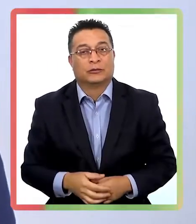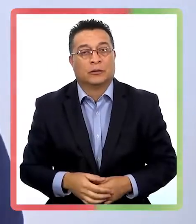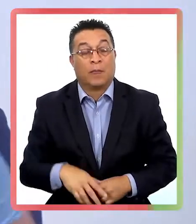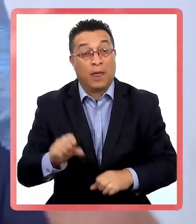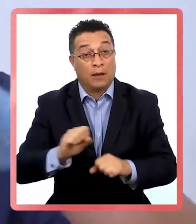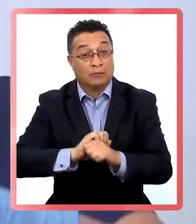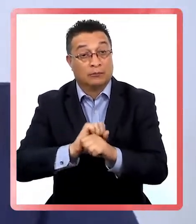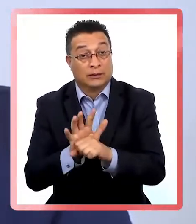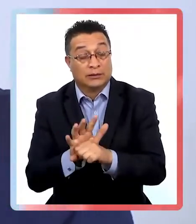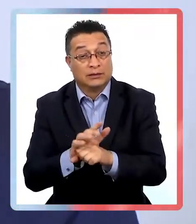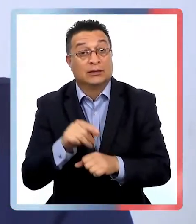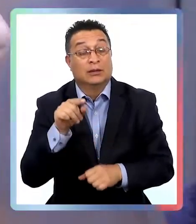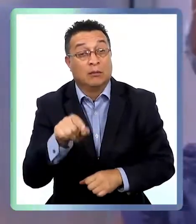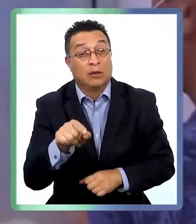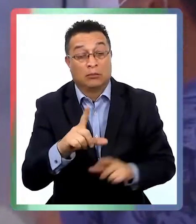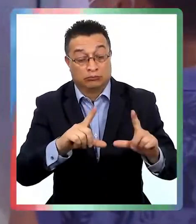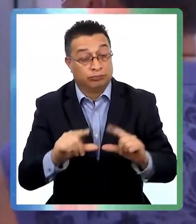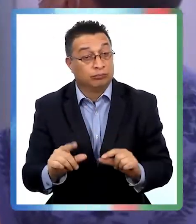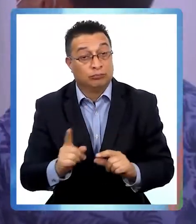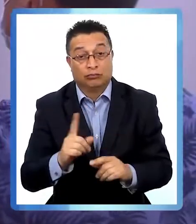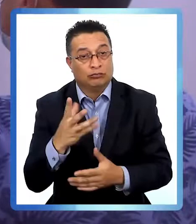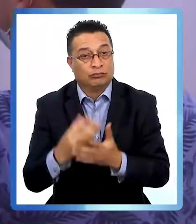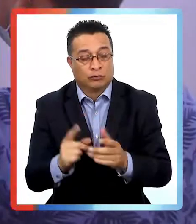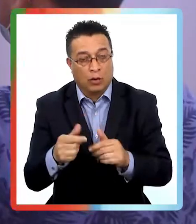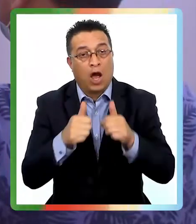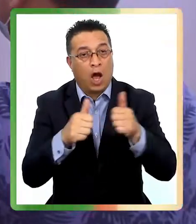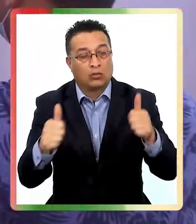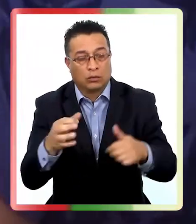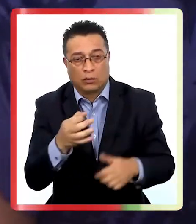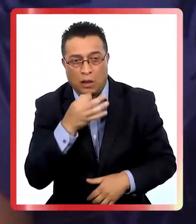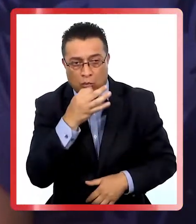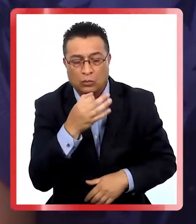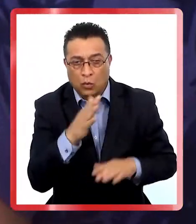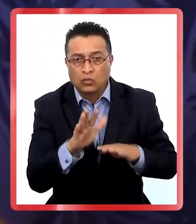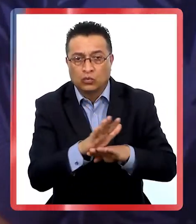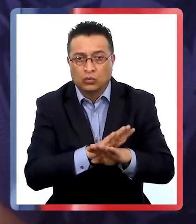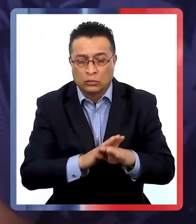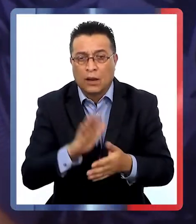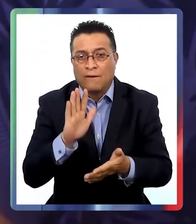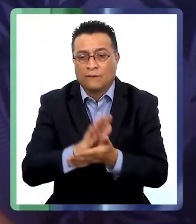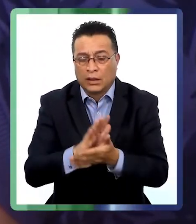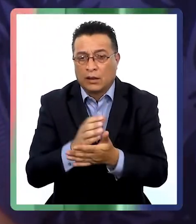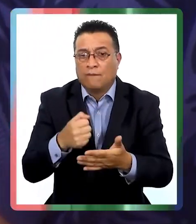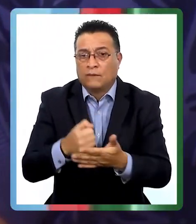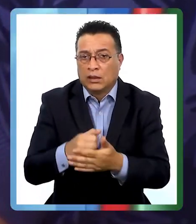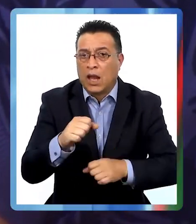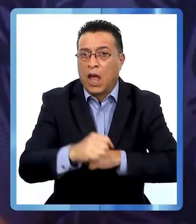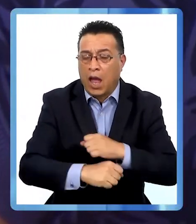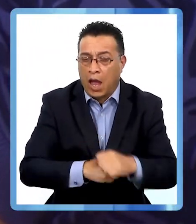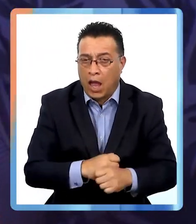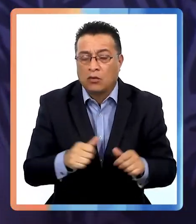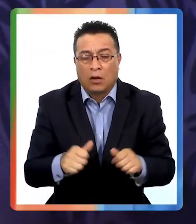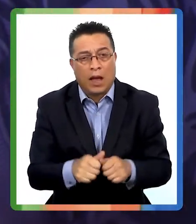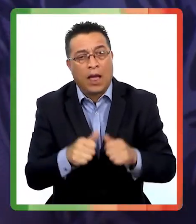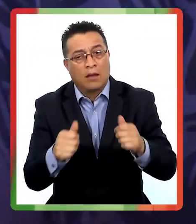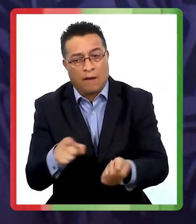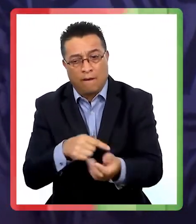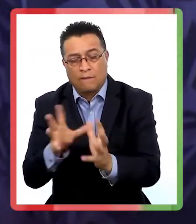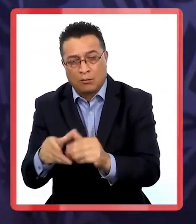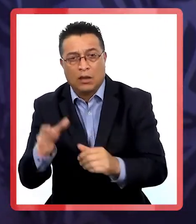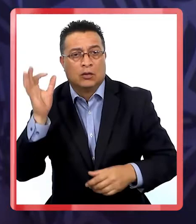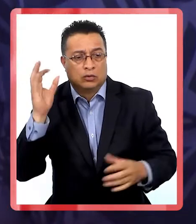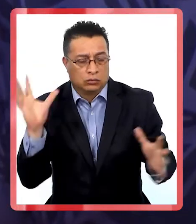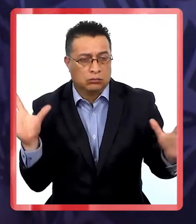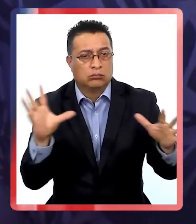Pandemia que no ha terminado por lo que las autoridades hicieron un llamado al autocuidado sobre todo en fiestas de fin de año, más aún cuando las familias se